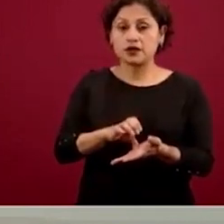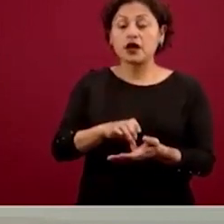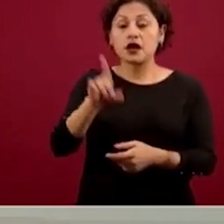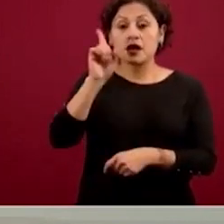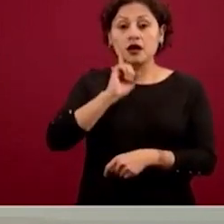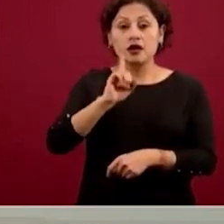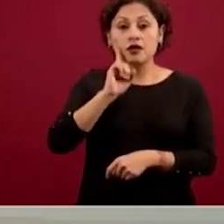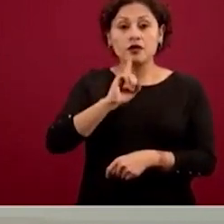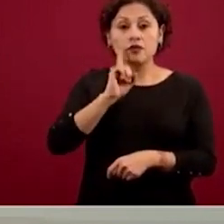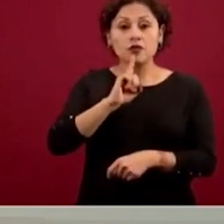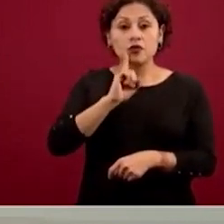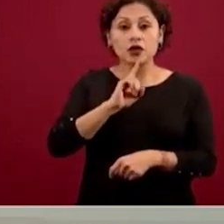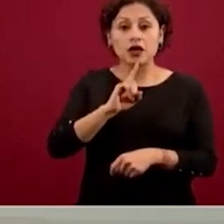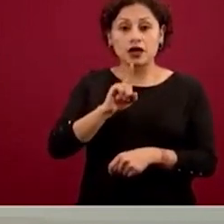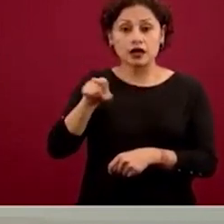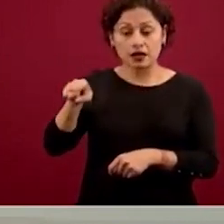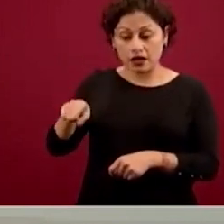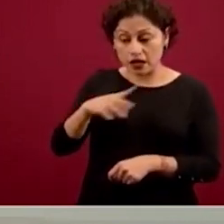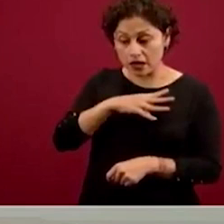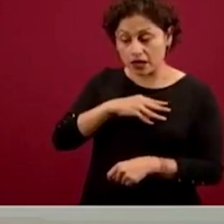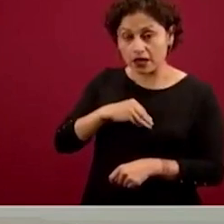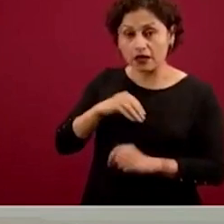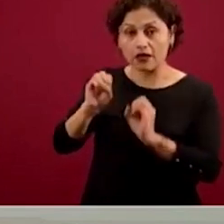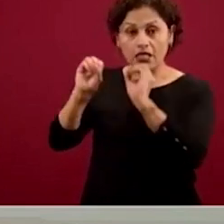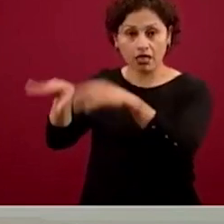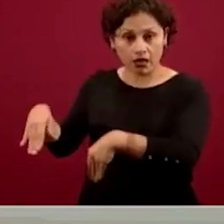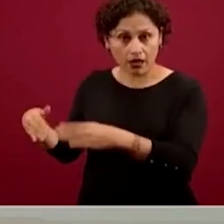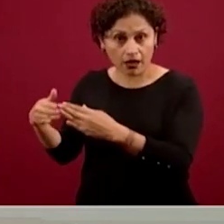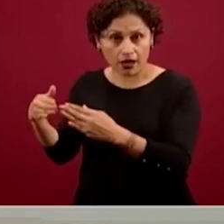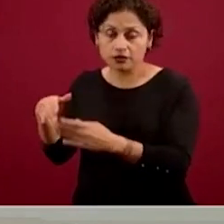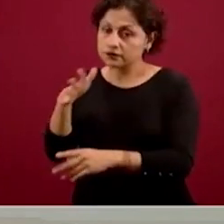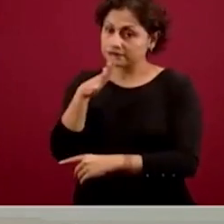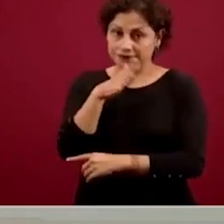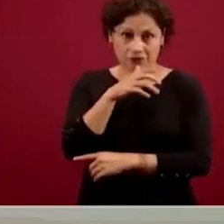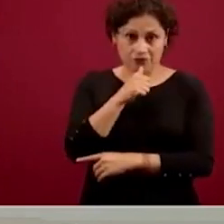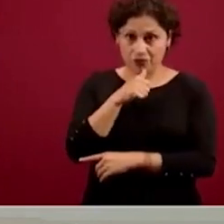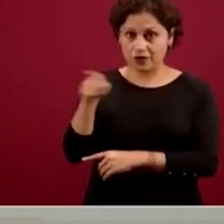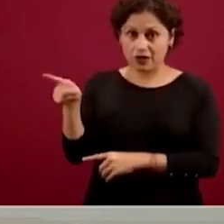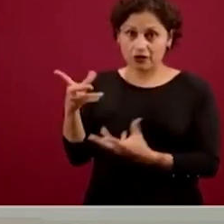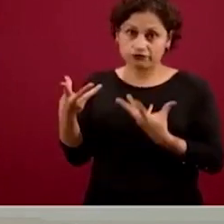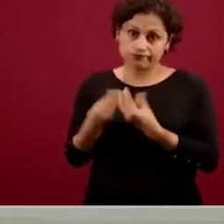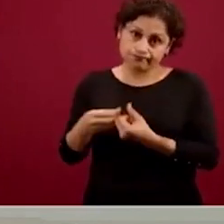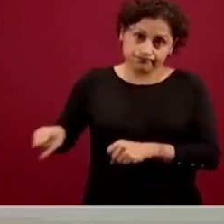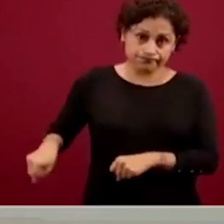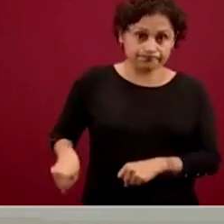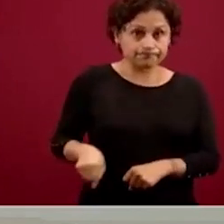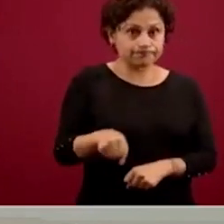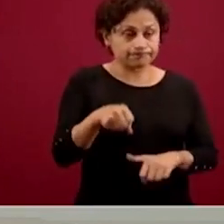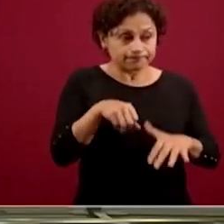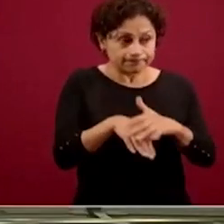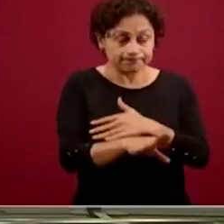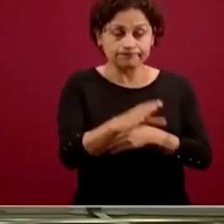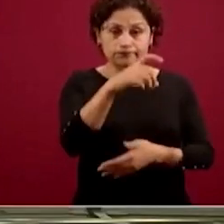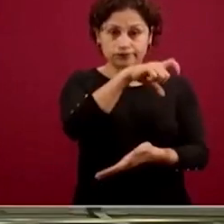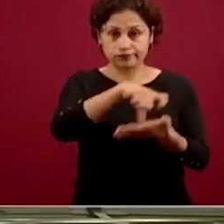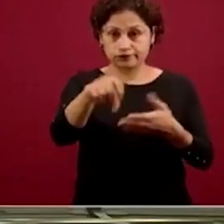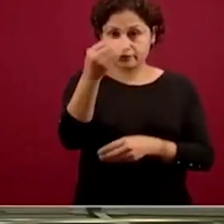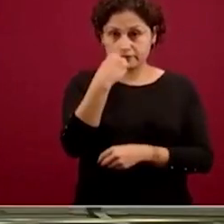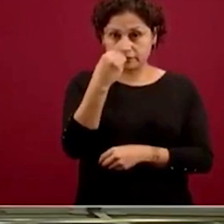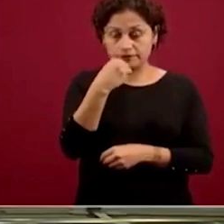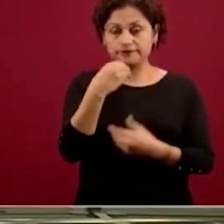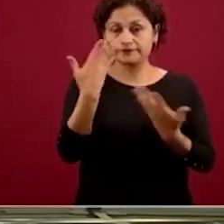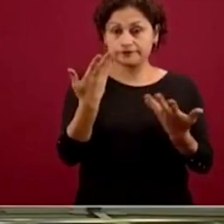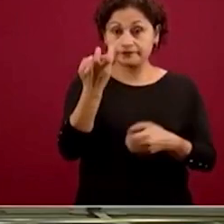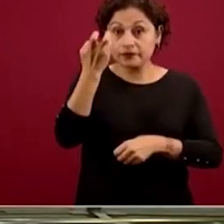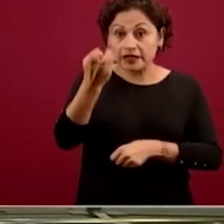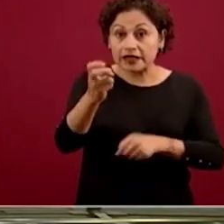hijo en casa para ir a comprar víveres y esto hay que tomarlo en cuenta también. Entonces, las personas que